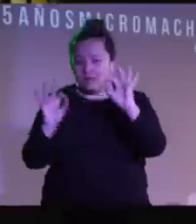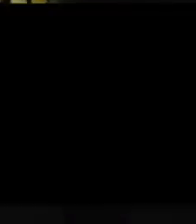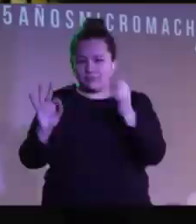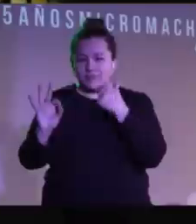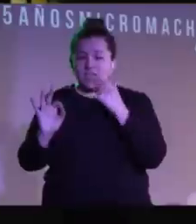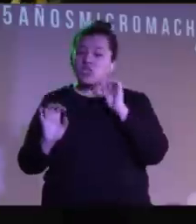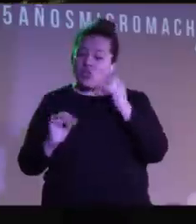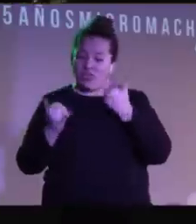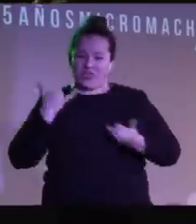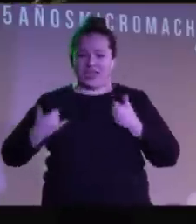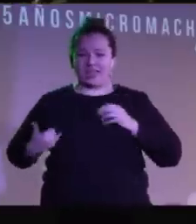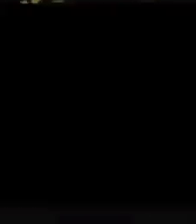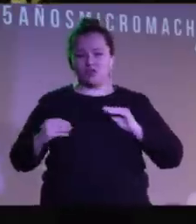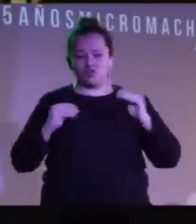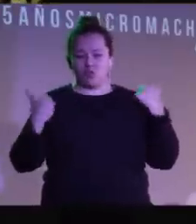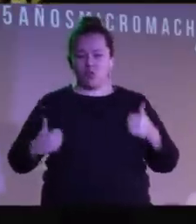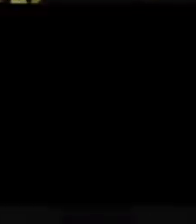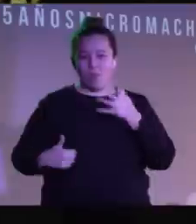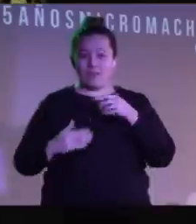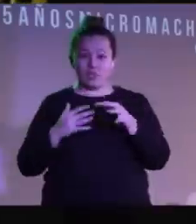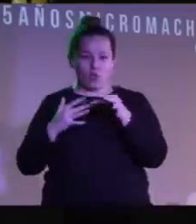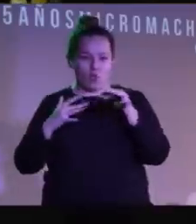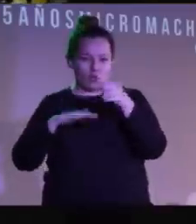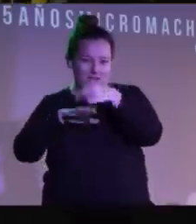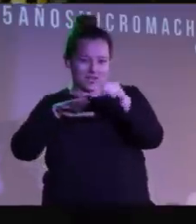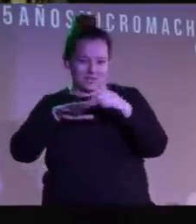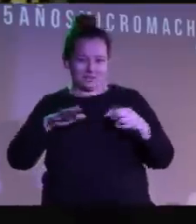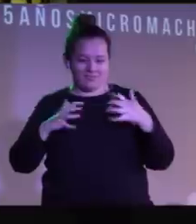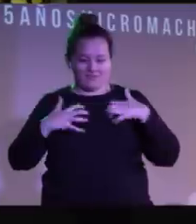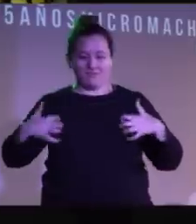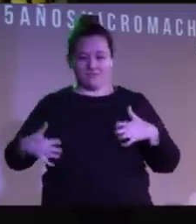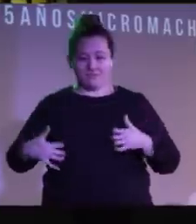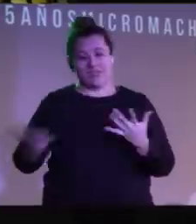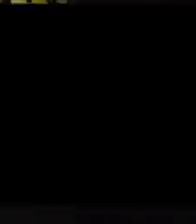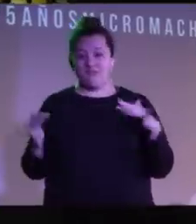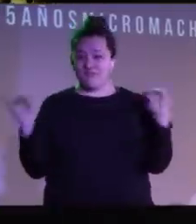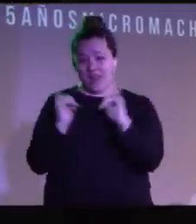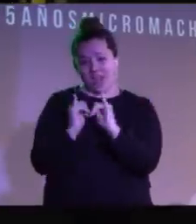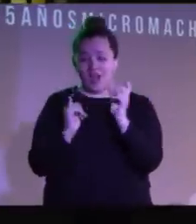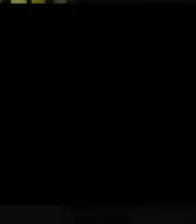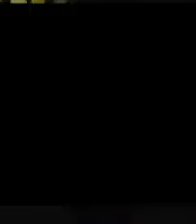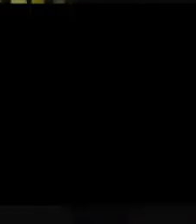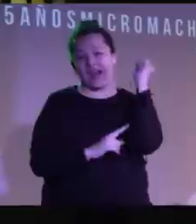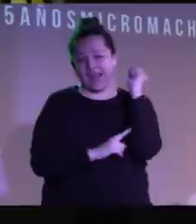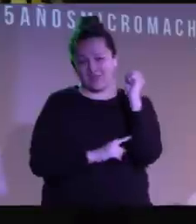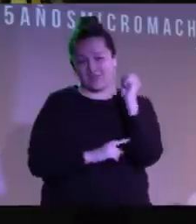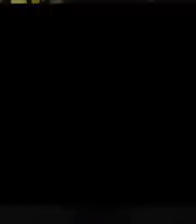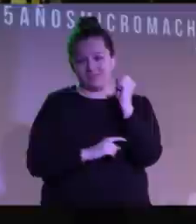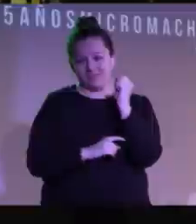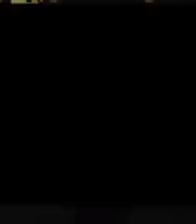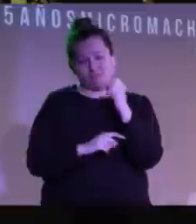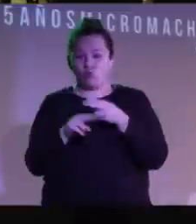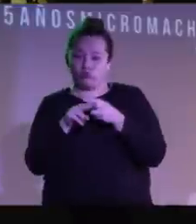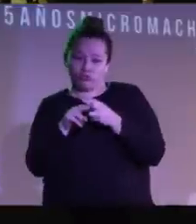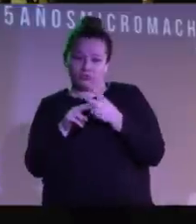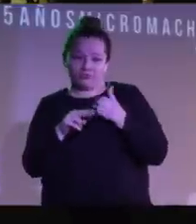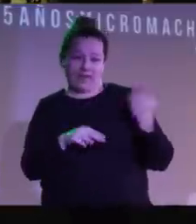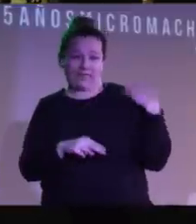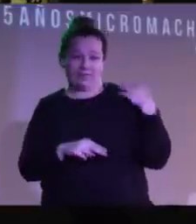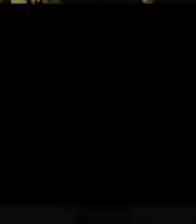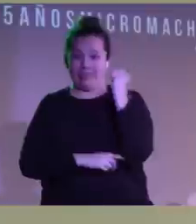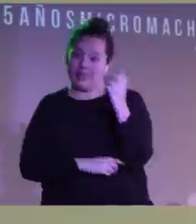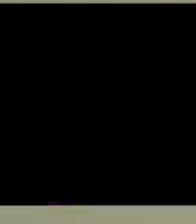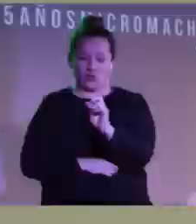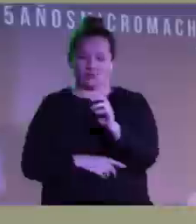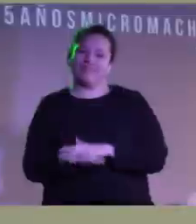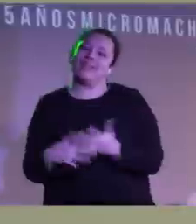dejado cicatrices por todo su cuerpo. Con mis uñas de gel. flaca. No le claves tus puñales por la espalda. Ay,